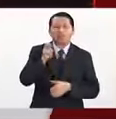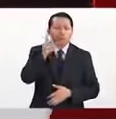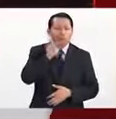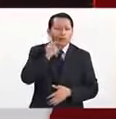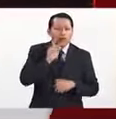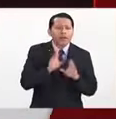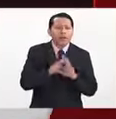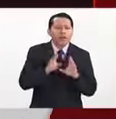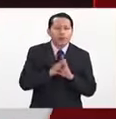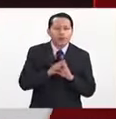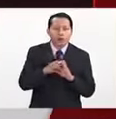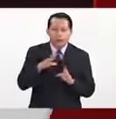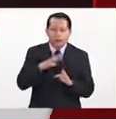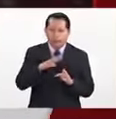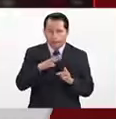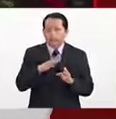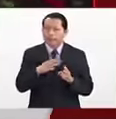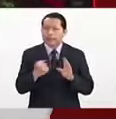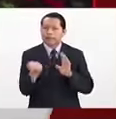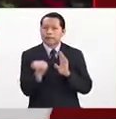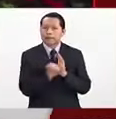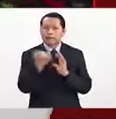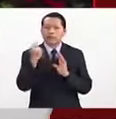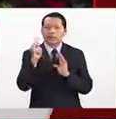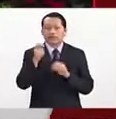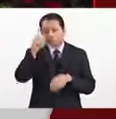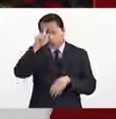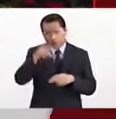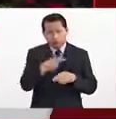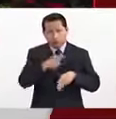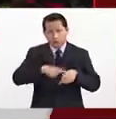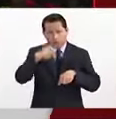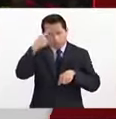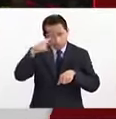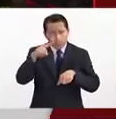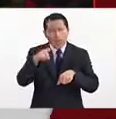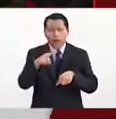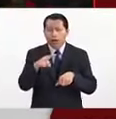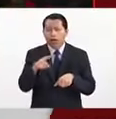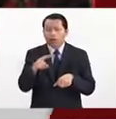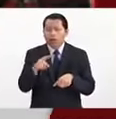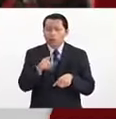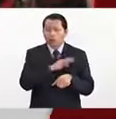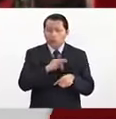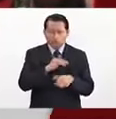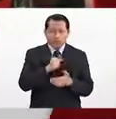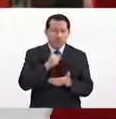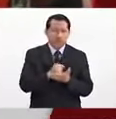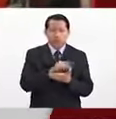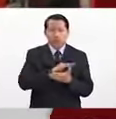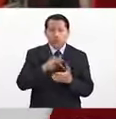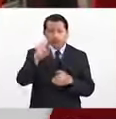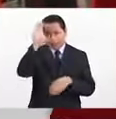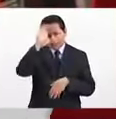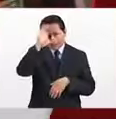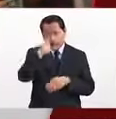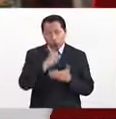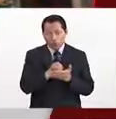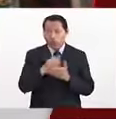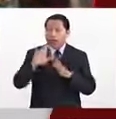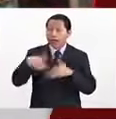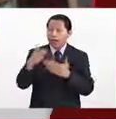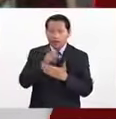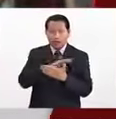contamos con la acreditación del Consejo Nacional para la Acreditación de la Ciencia Económica. Es un organismo externo